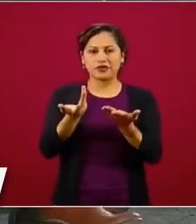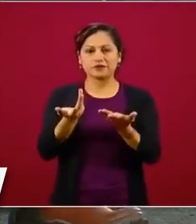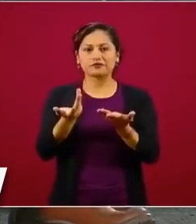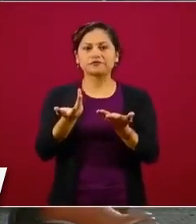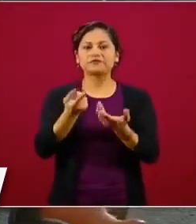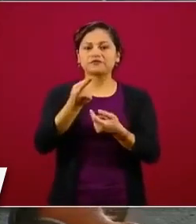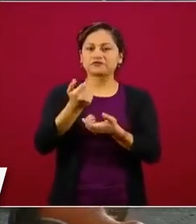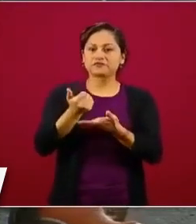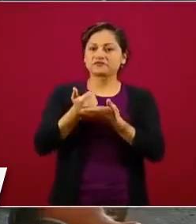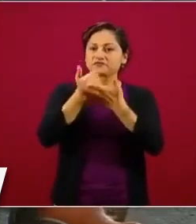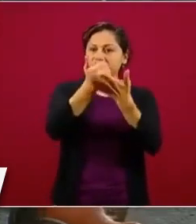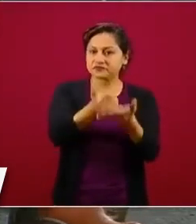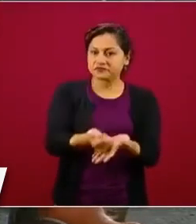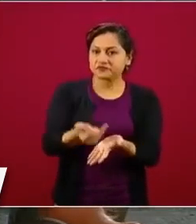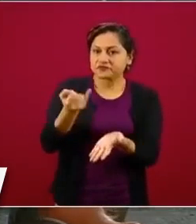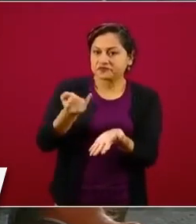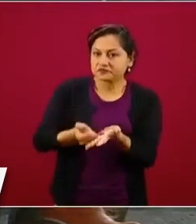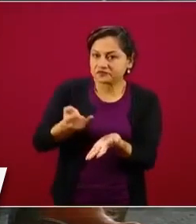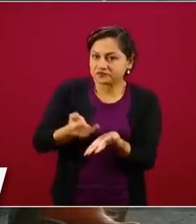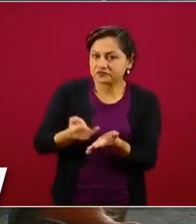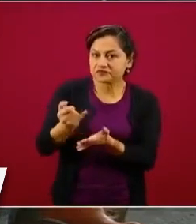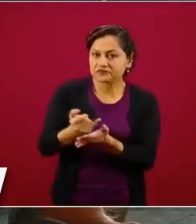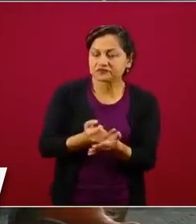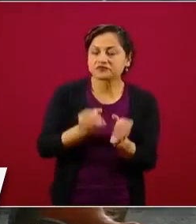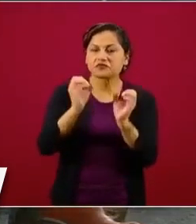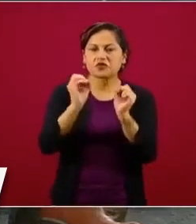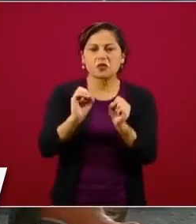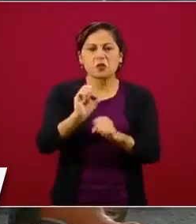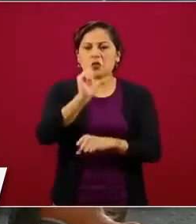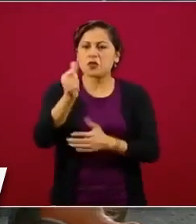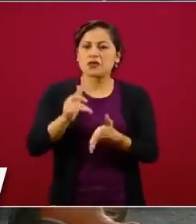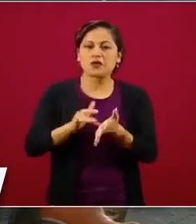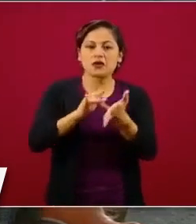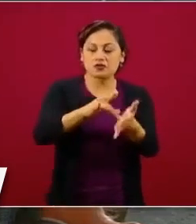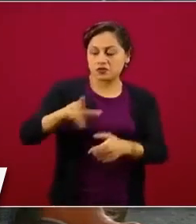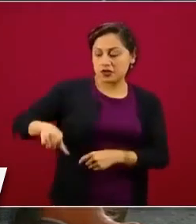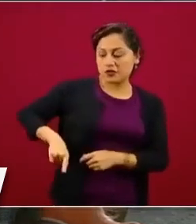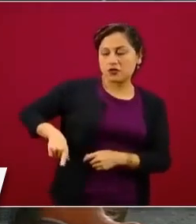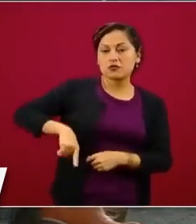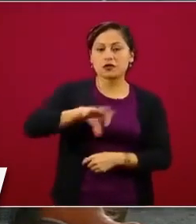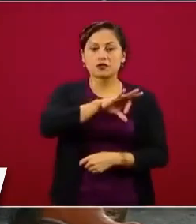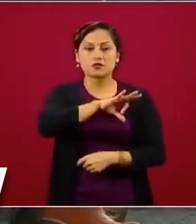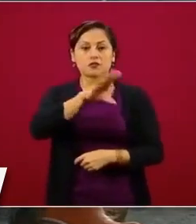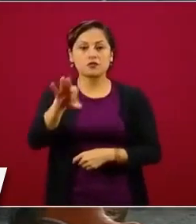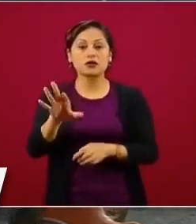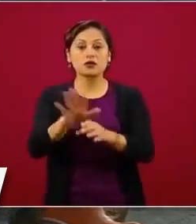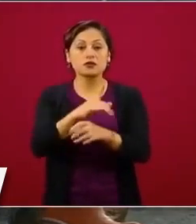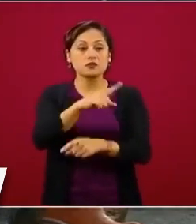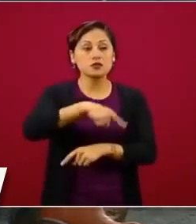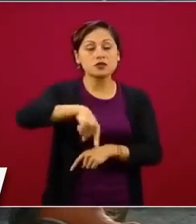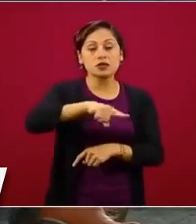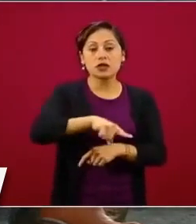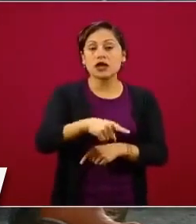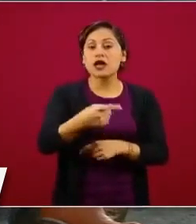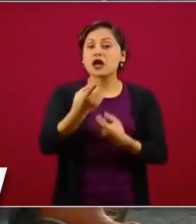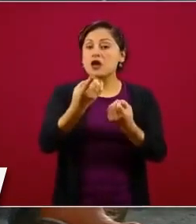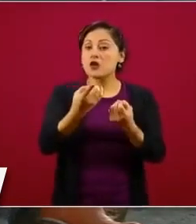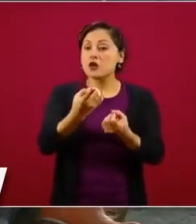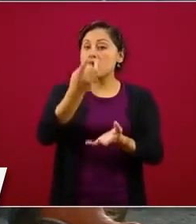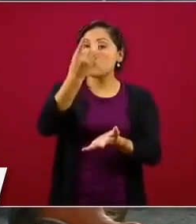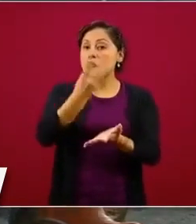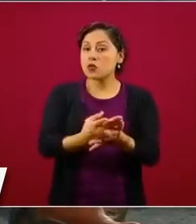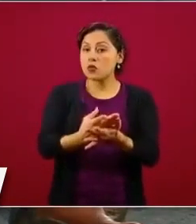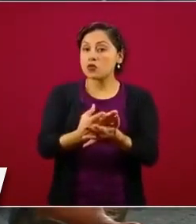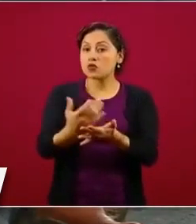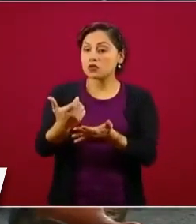fiscales o algún otro apoyo de parte del gobierno para poder sostenerse, toda vez que su única fuente de ingresos es la